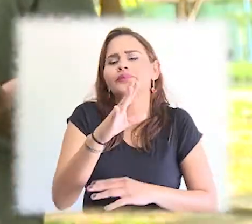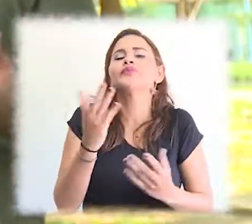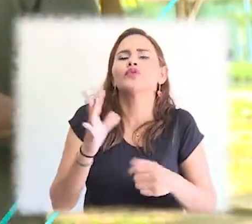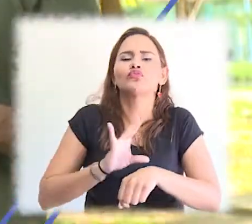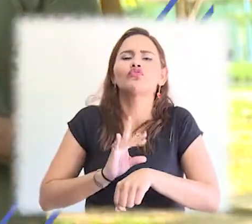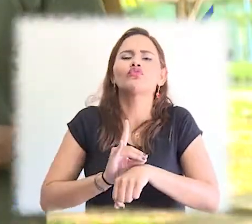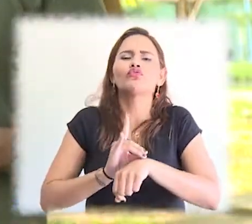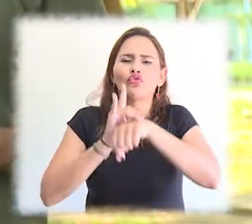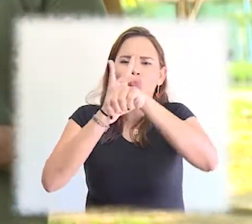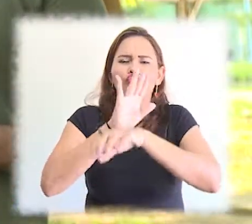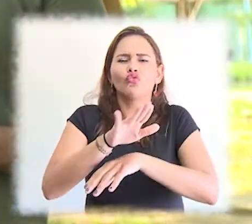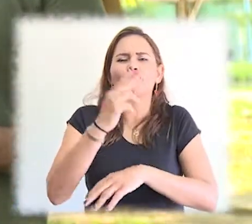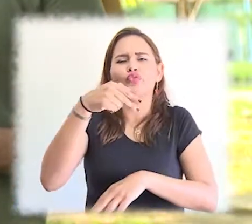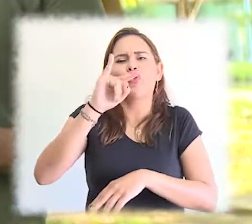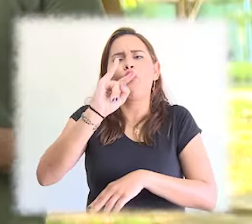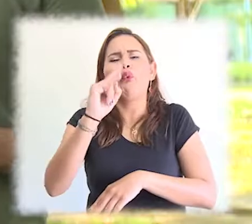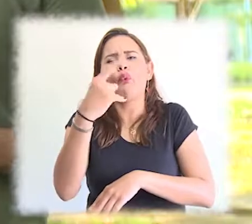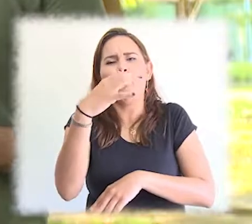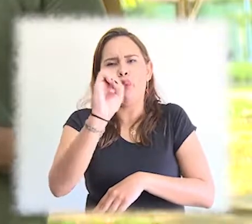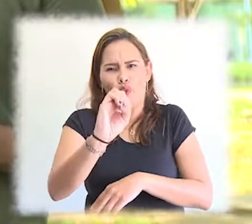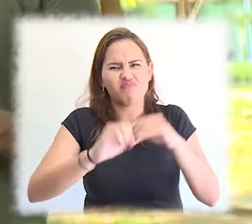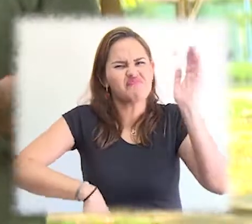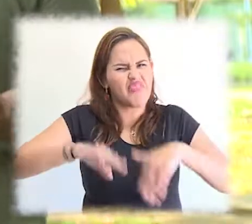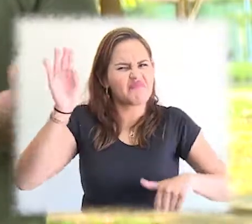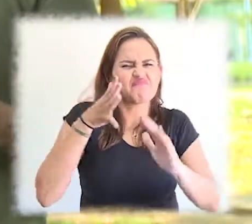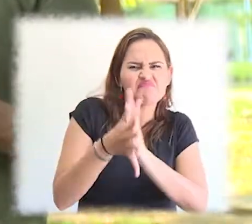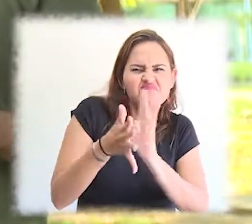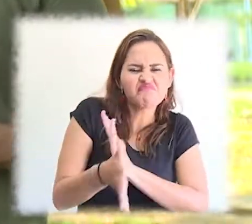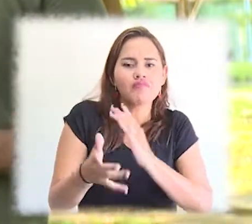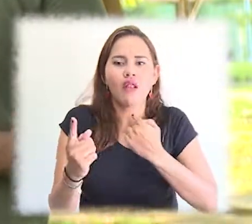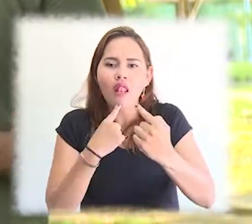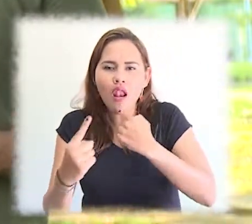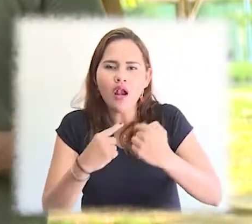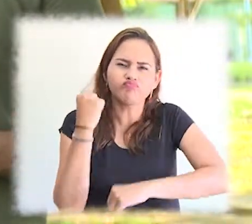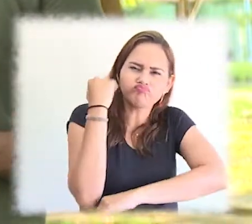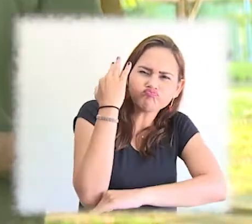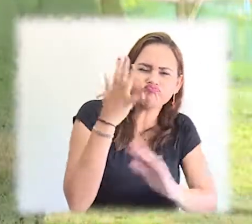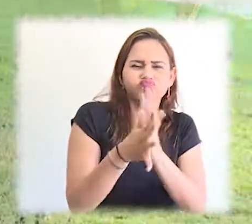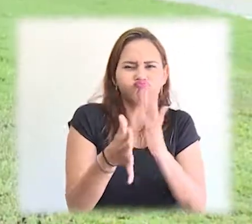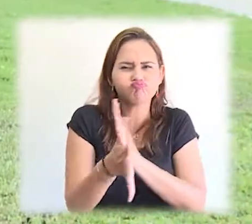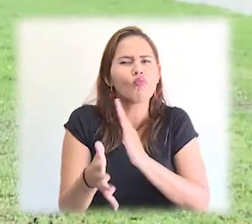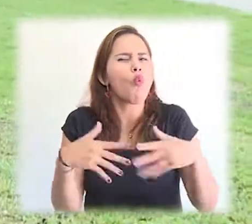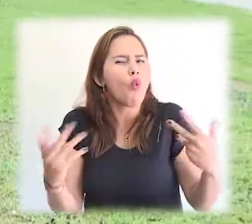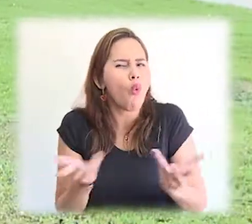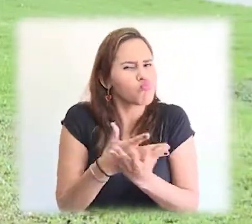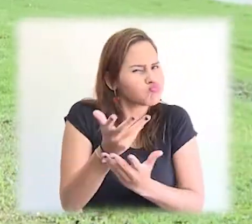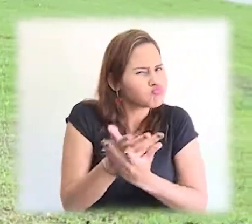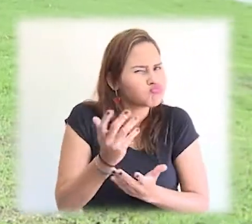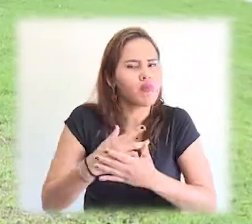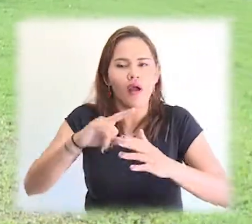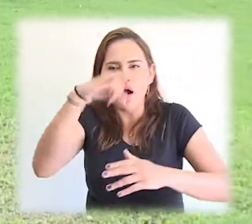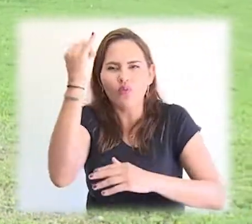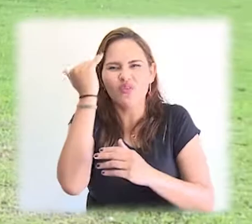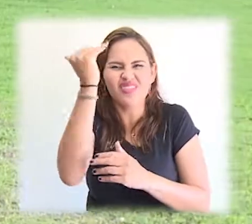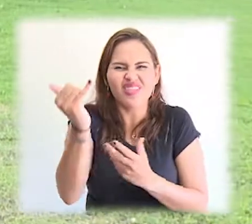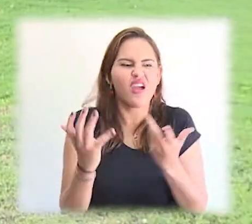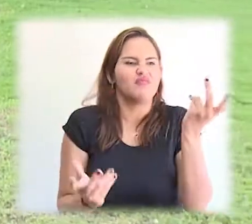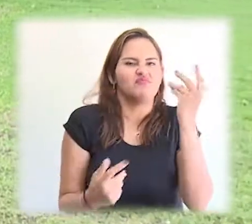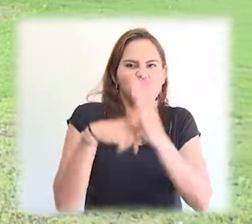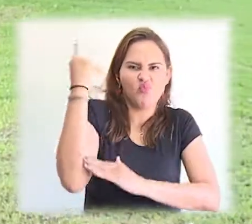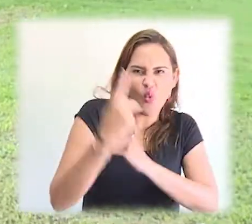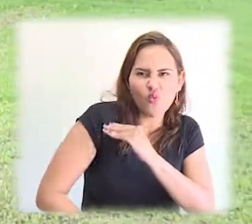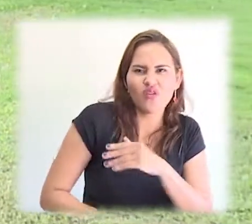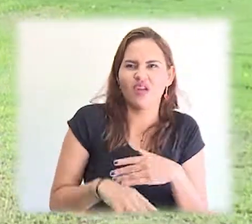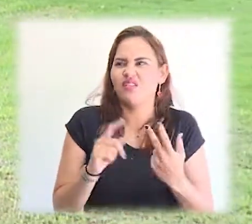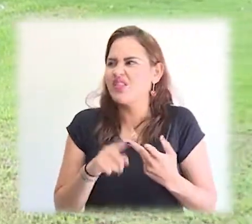Cuatro productos innovadores para impulsar el turismo dejó el reto incubador Aracataca. La Escuela Internacional de Realismo Mágico